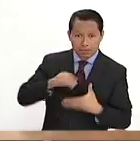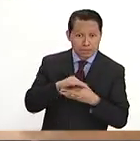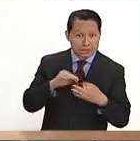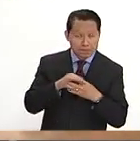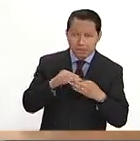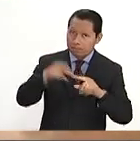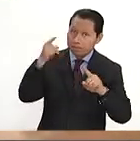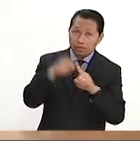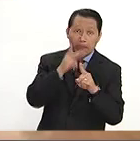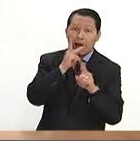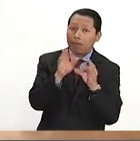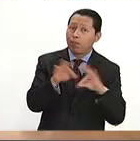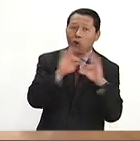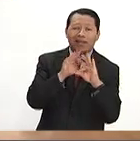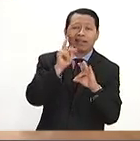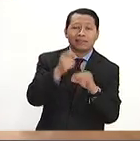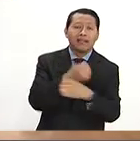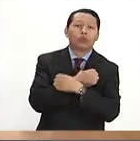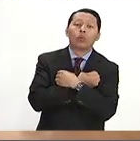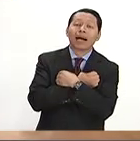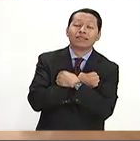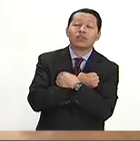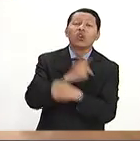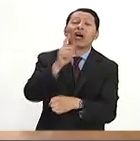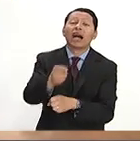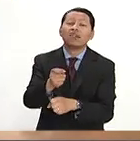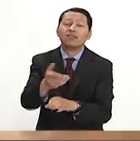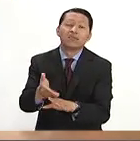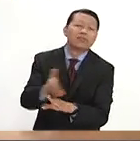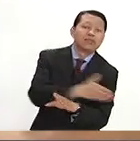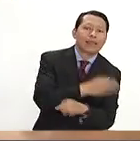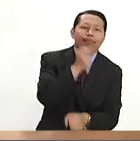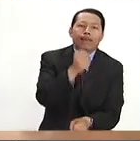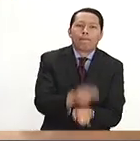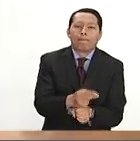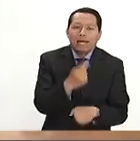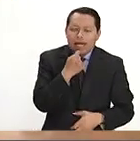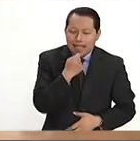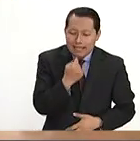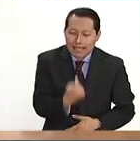educación y educación desde pequeñitas.